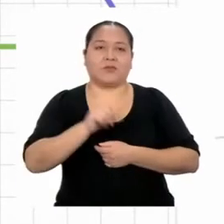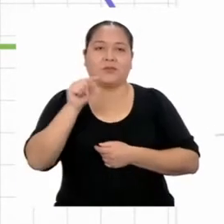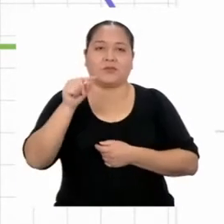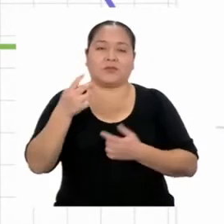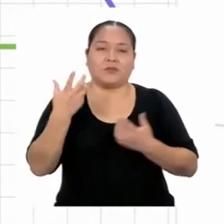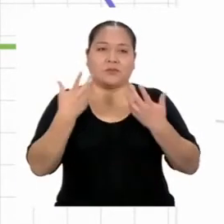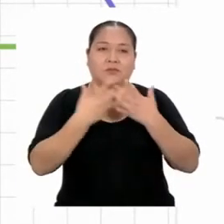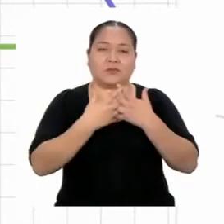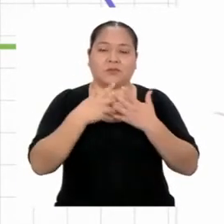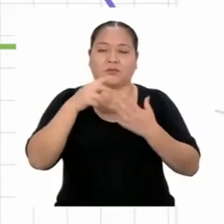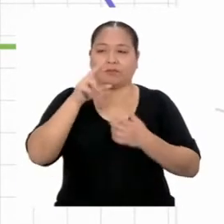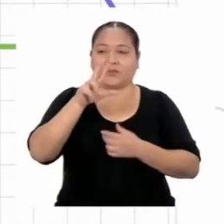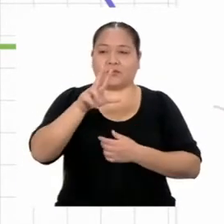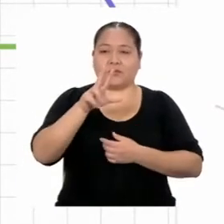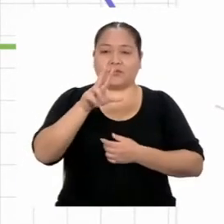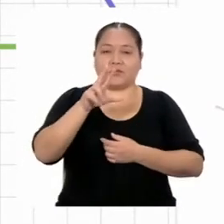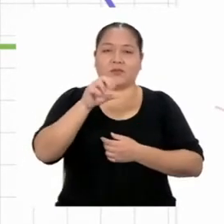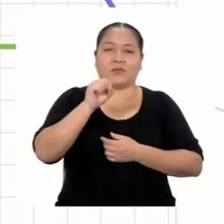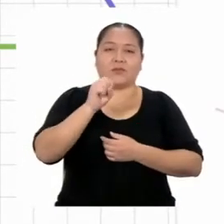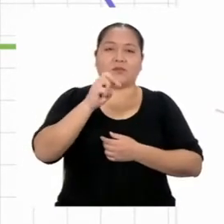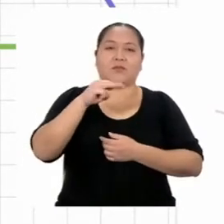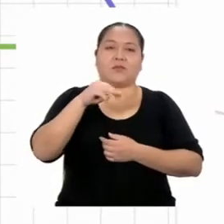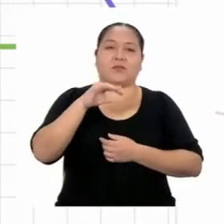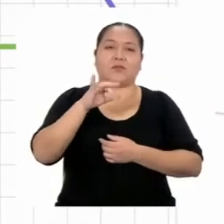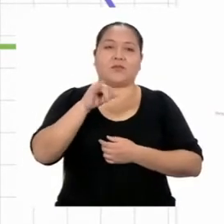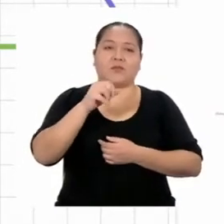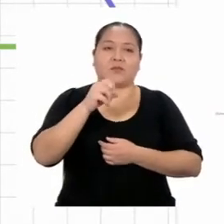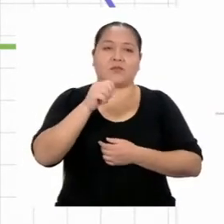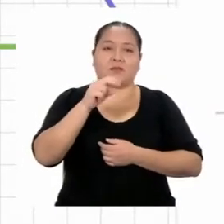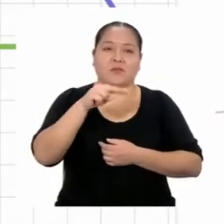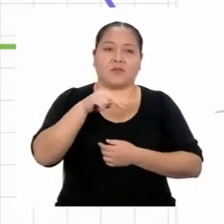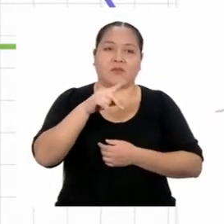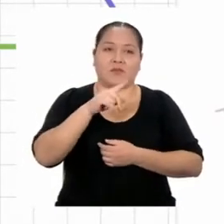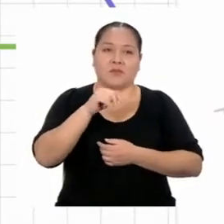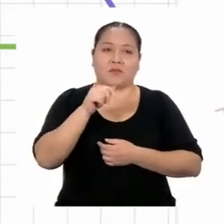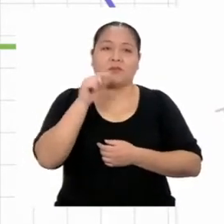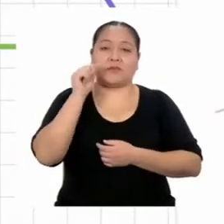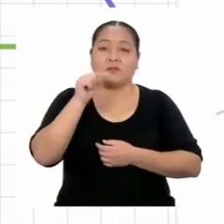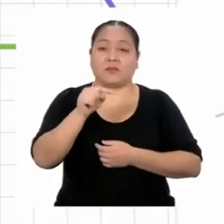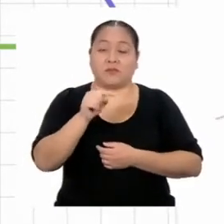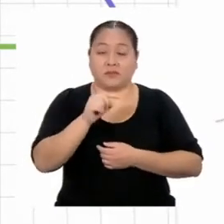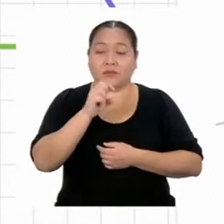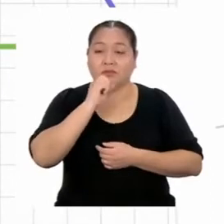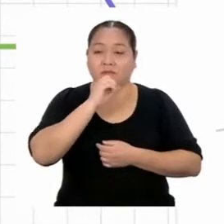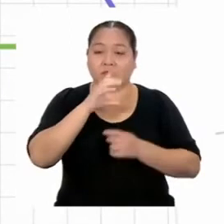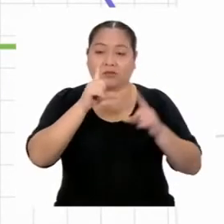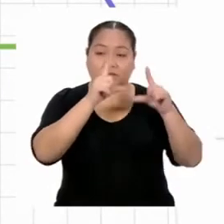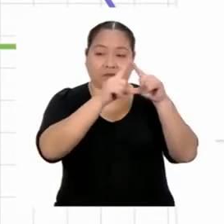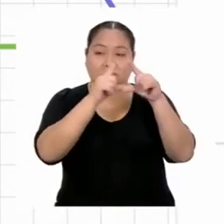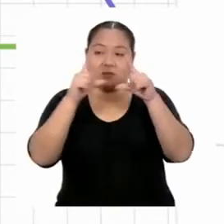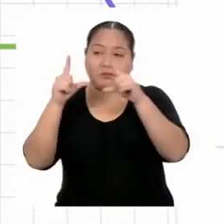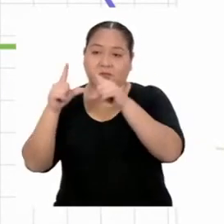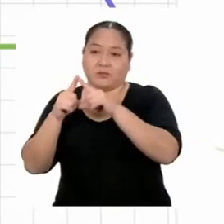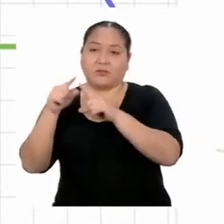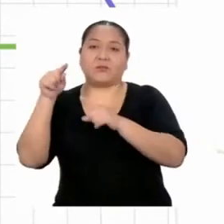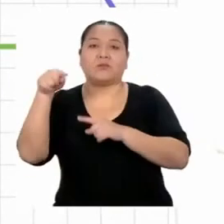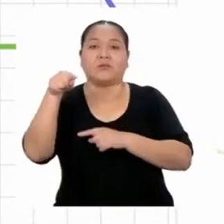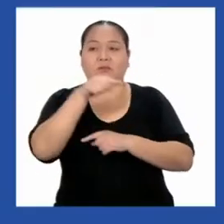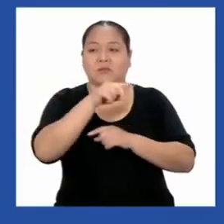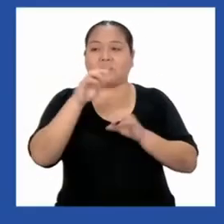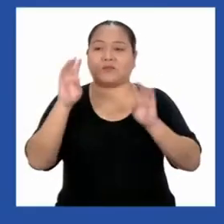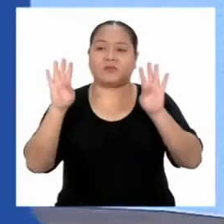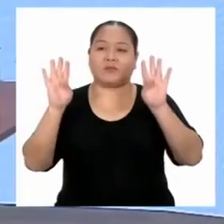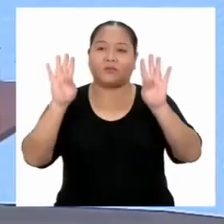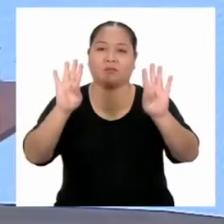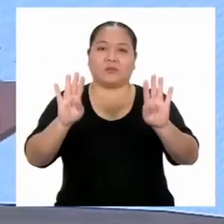ser 3. ¡Ajá! Y de esa manera concluimos que estos dos triángulos son semejantes.